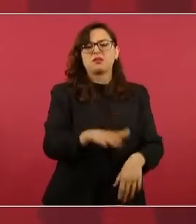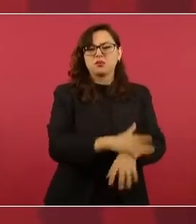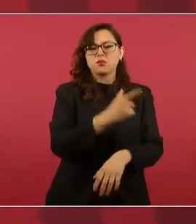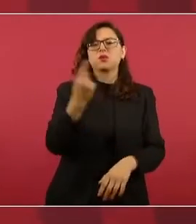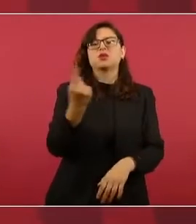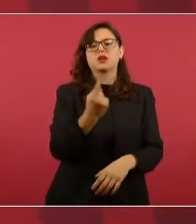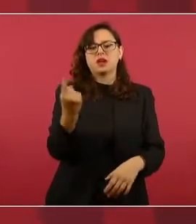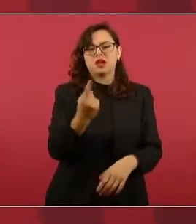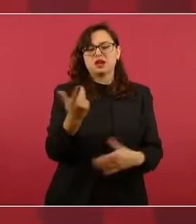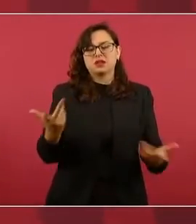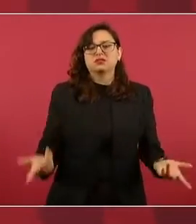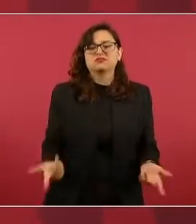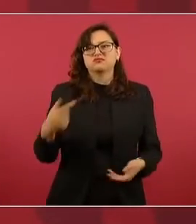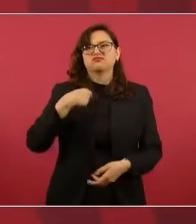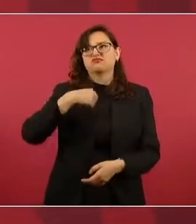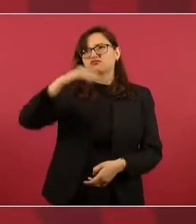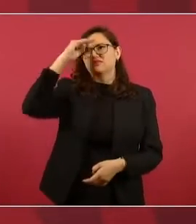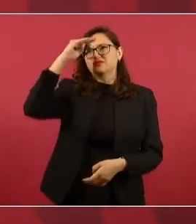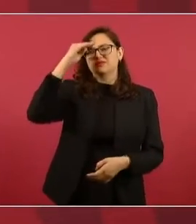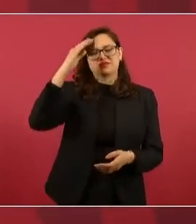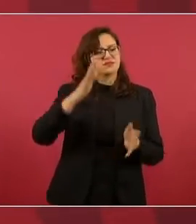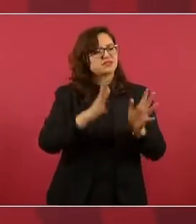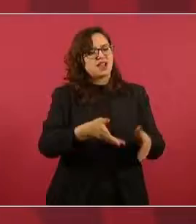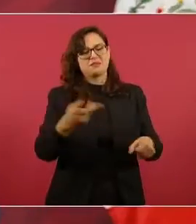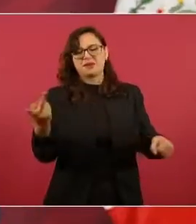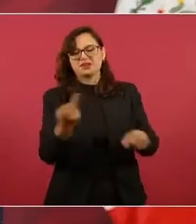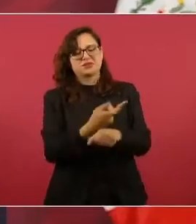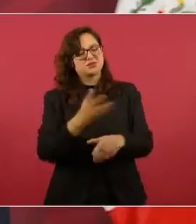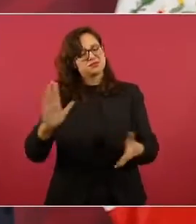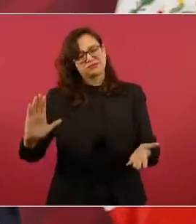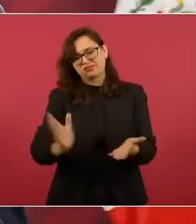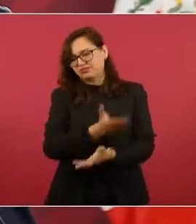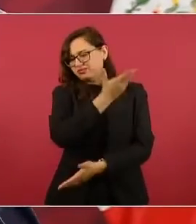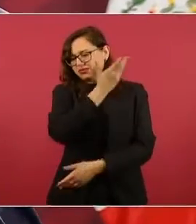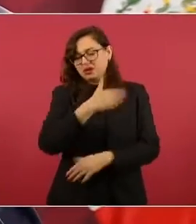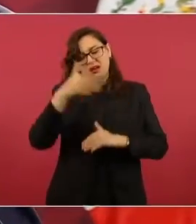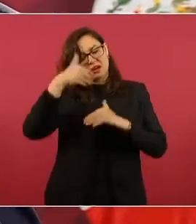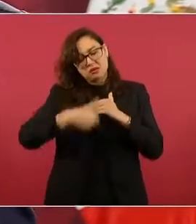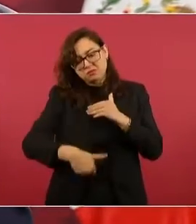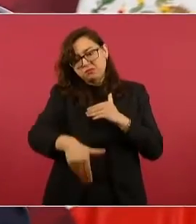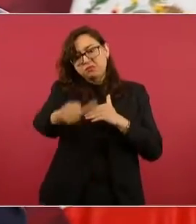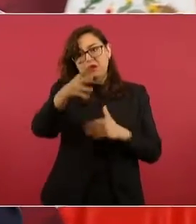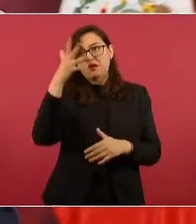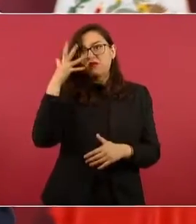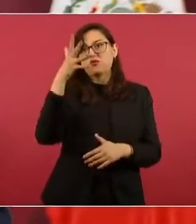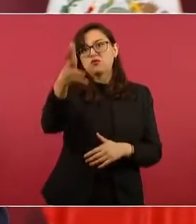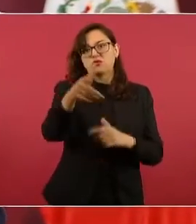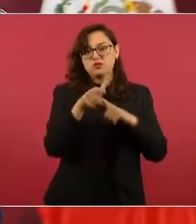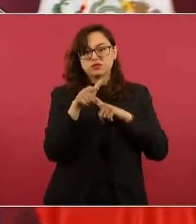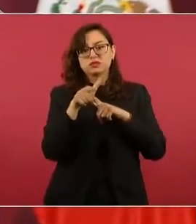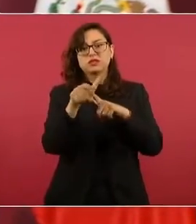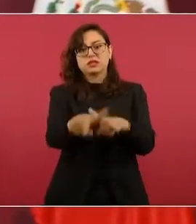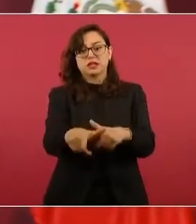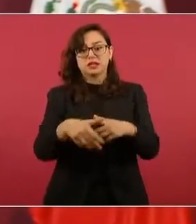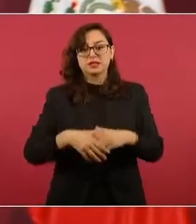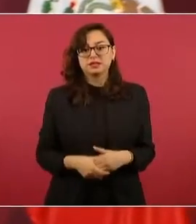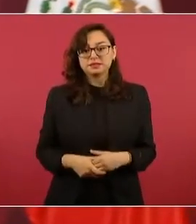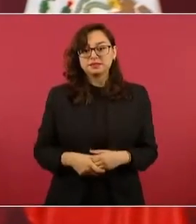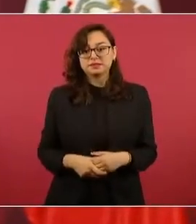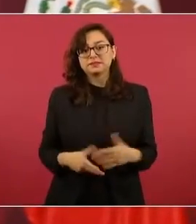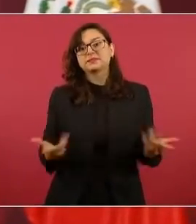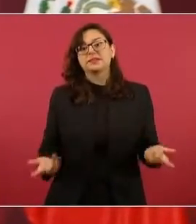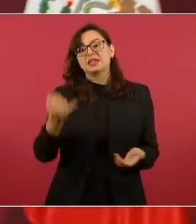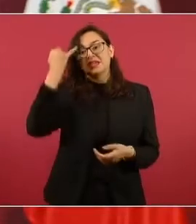en que no nos quedáramos anclados. Imagínense abrir juicios